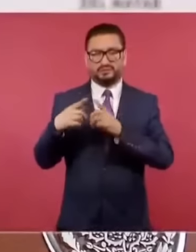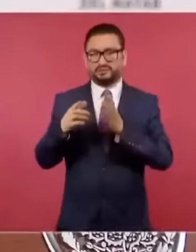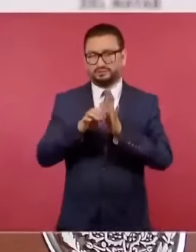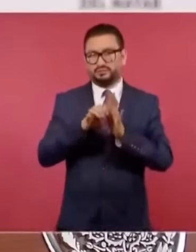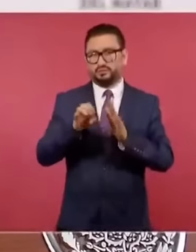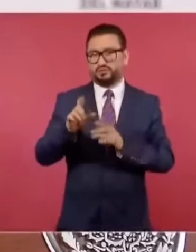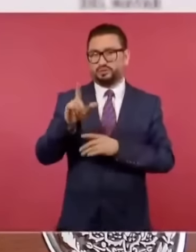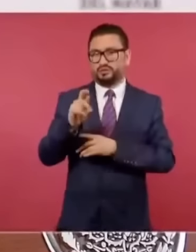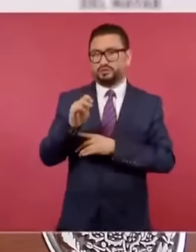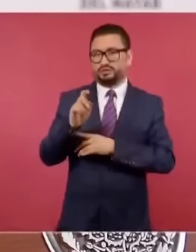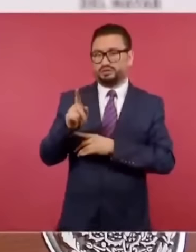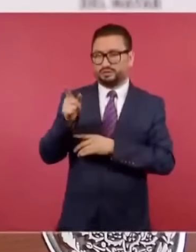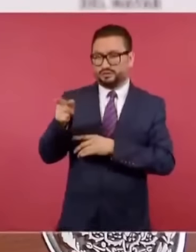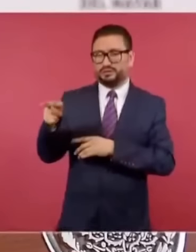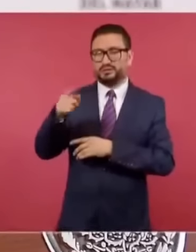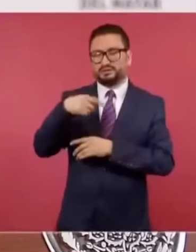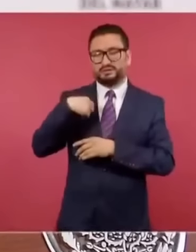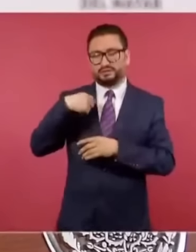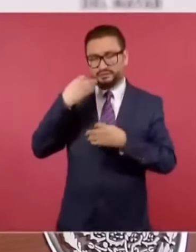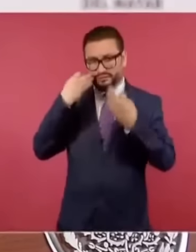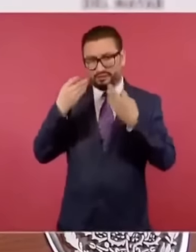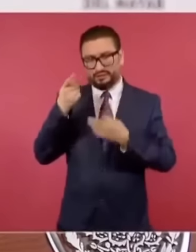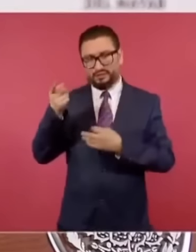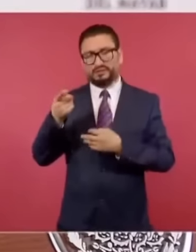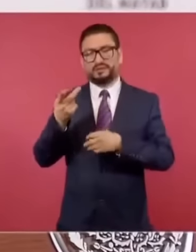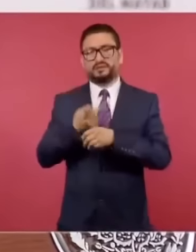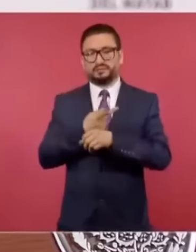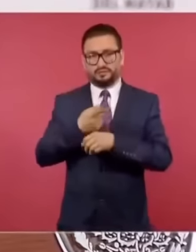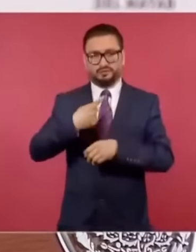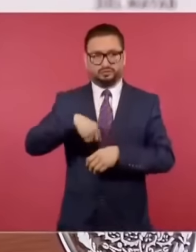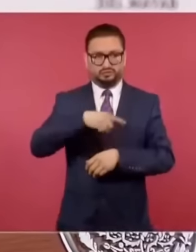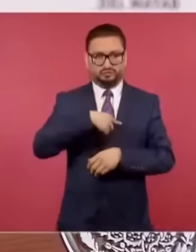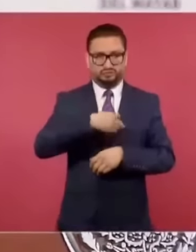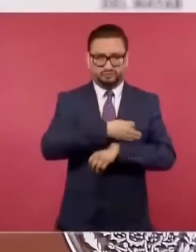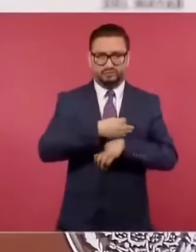Loret, nosotros lo hemos padecido, como familia